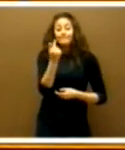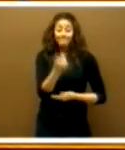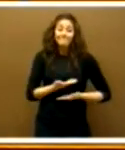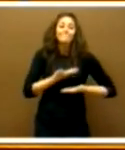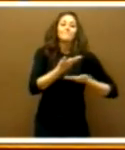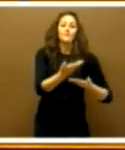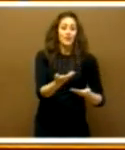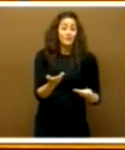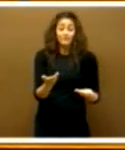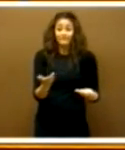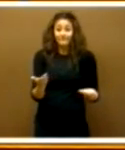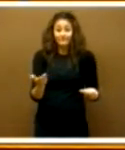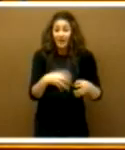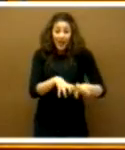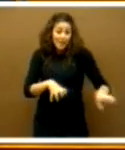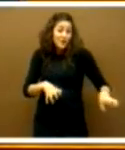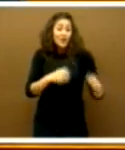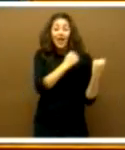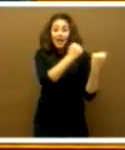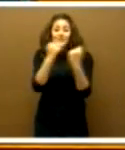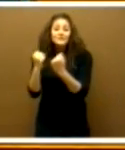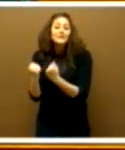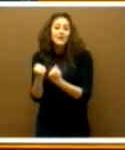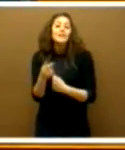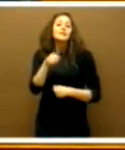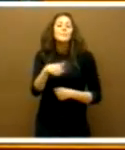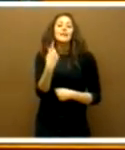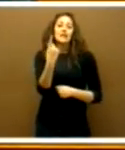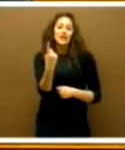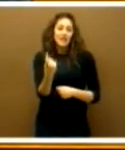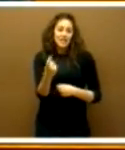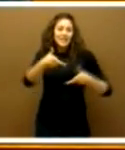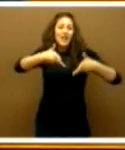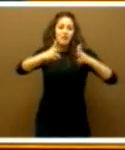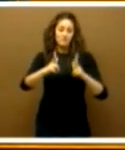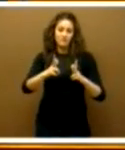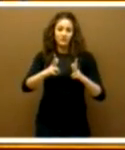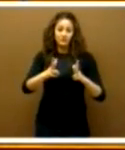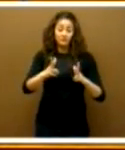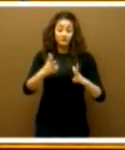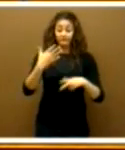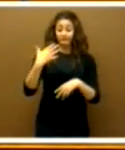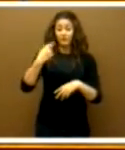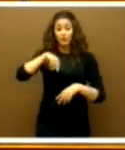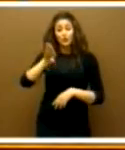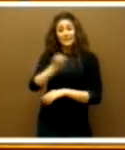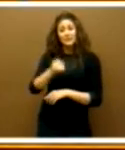por supuesto, como todas las entidades, y, sobre todo, también necesita libertad, que ya entendemos que ustedes ese